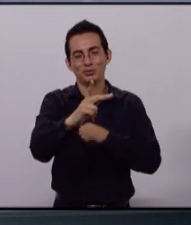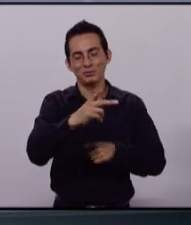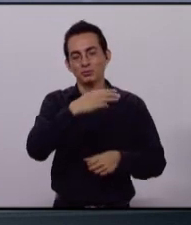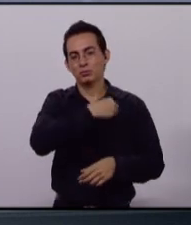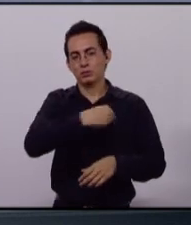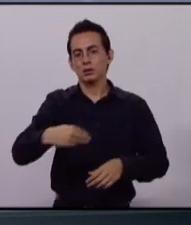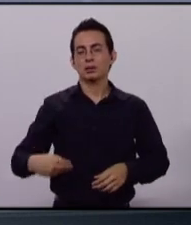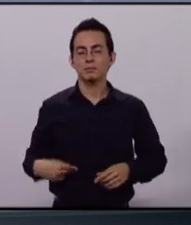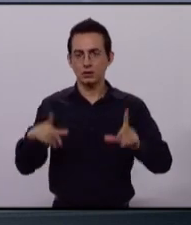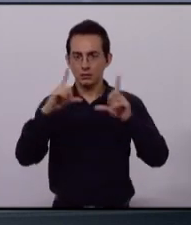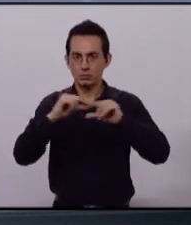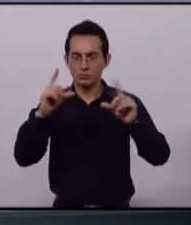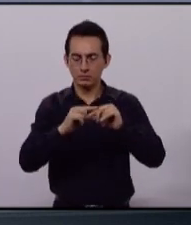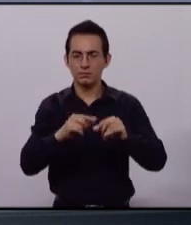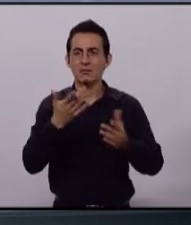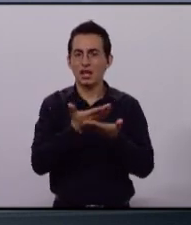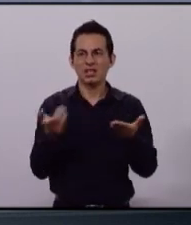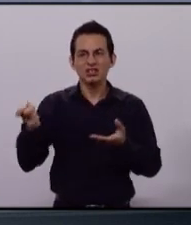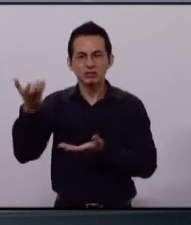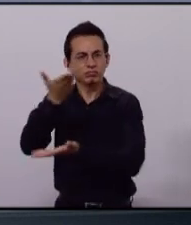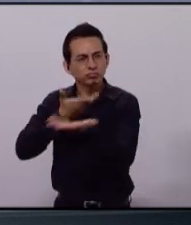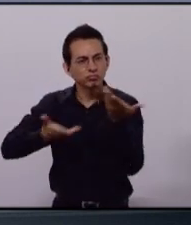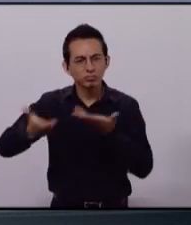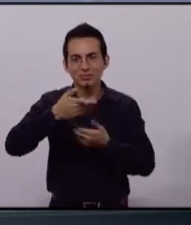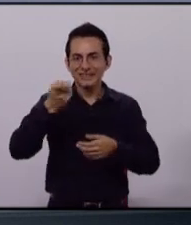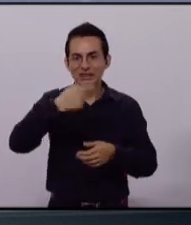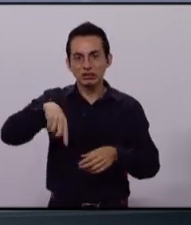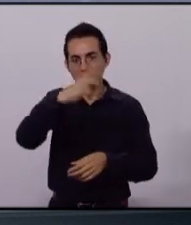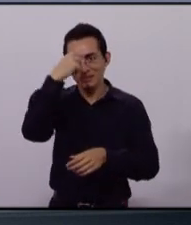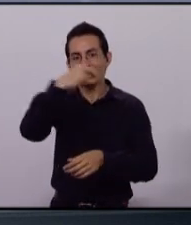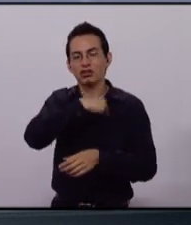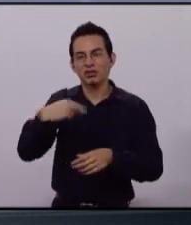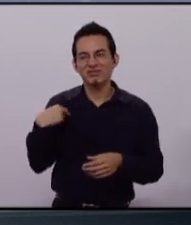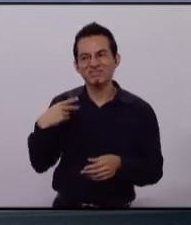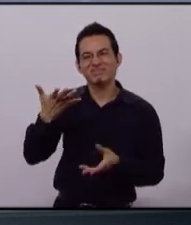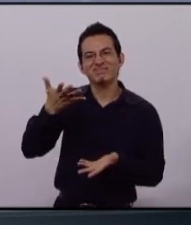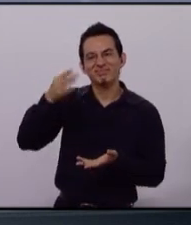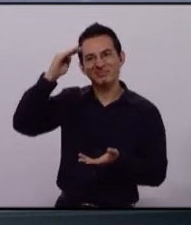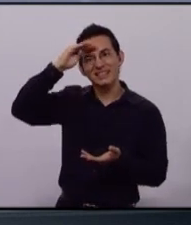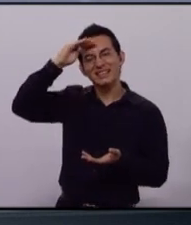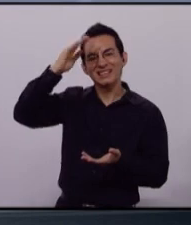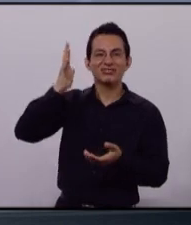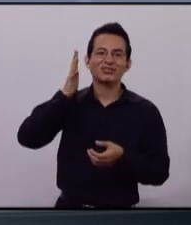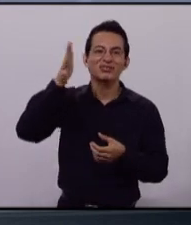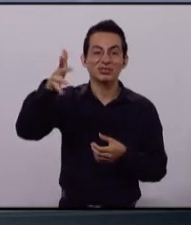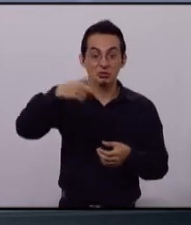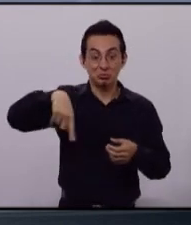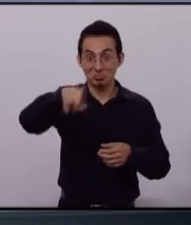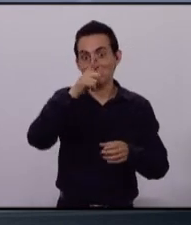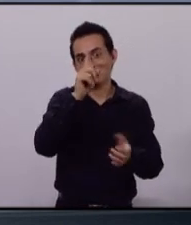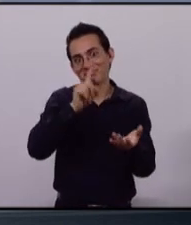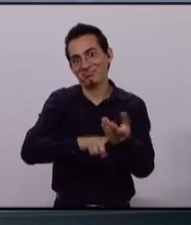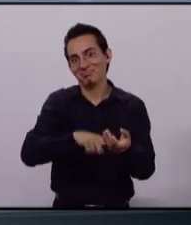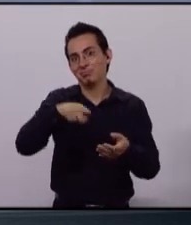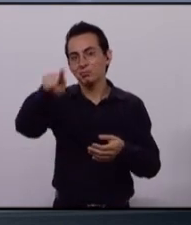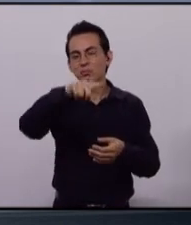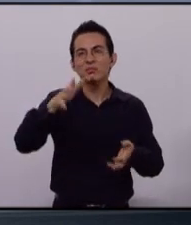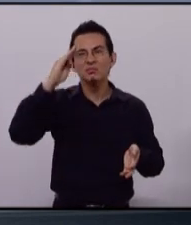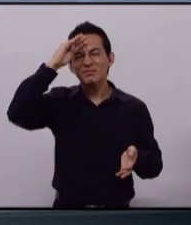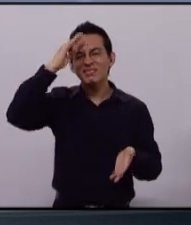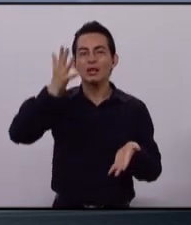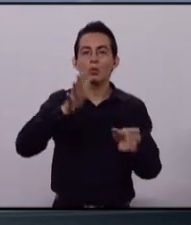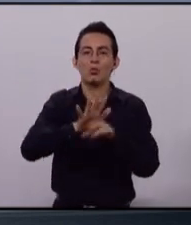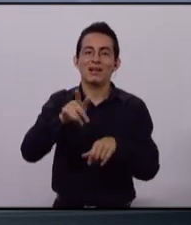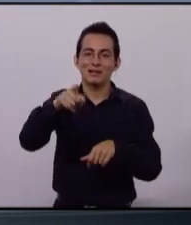de Zapopan en este debate que ha sido muy enriquecedor para nuestra vida democrática y con el que los ciudadanos sin duda contarán con